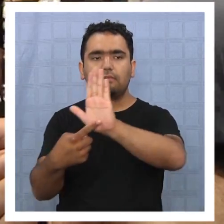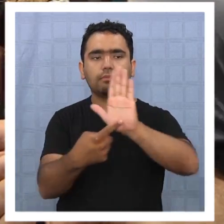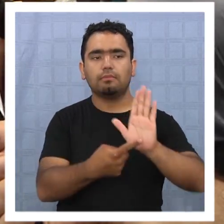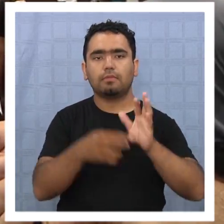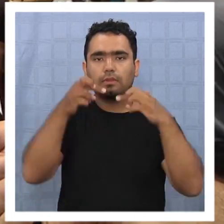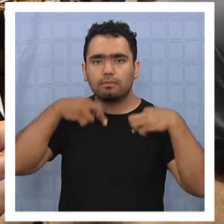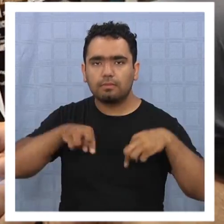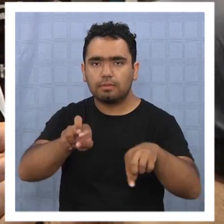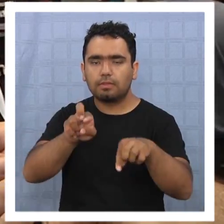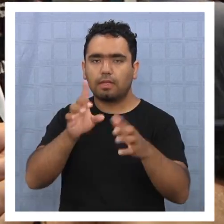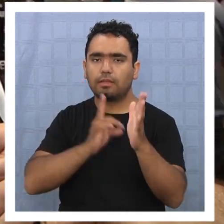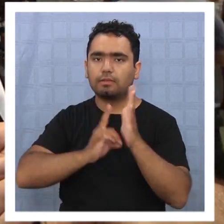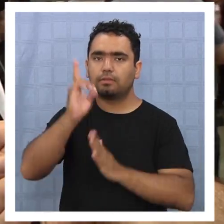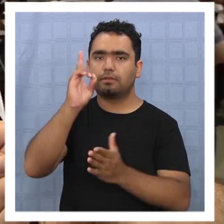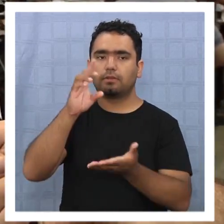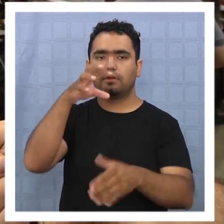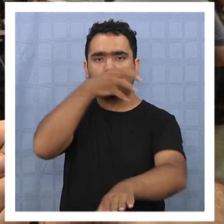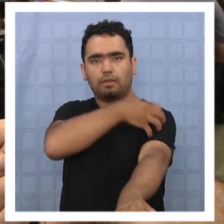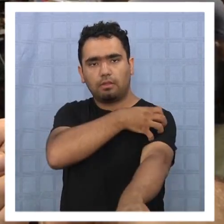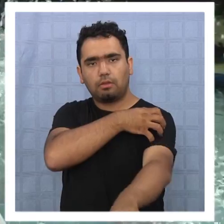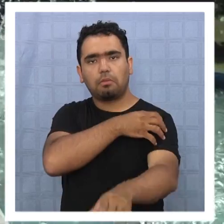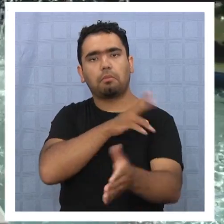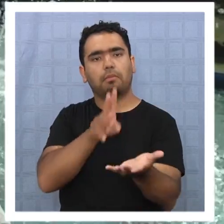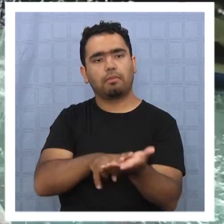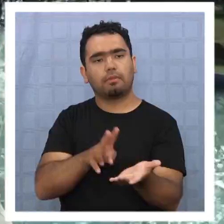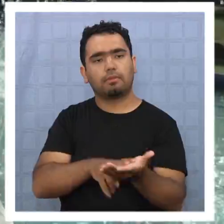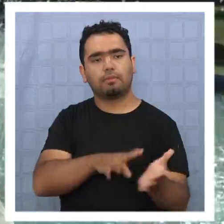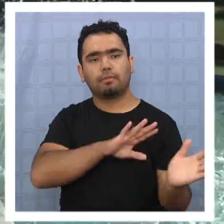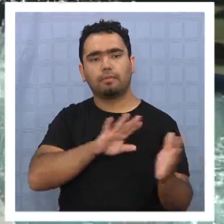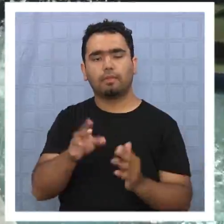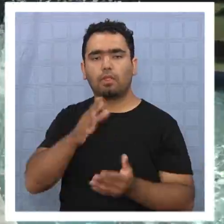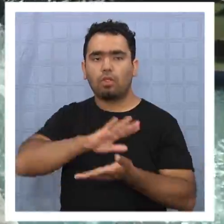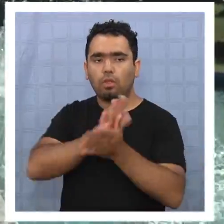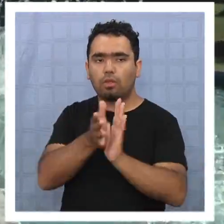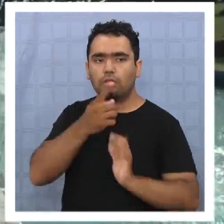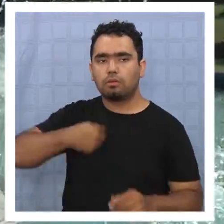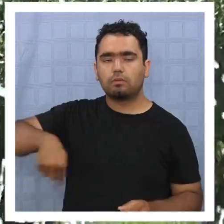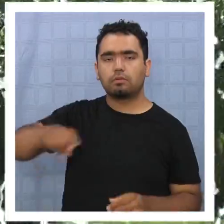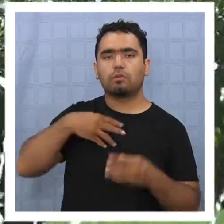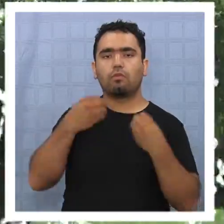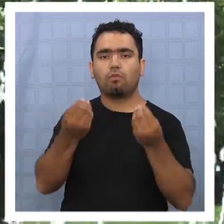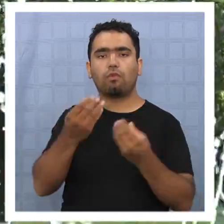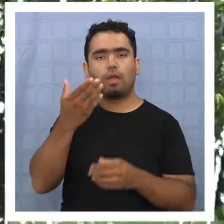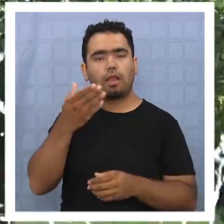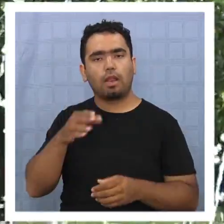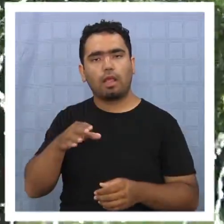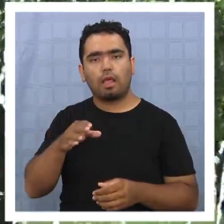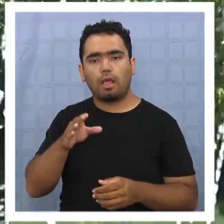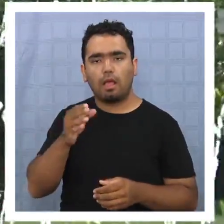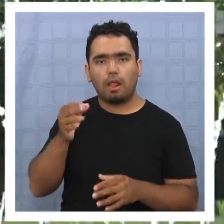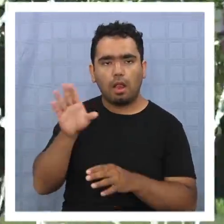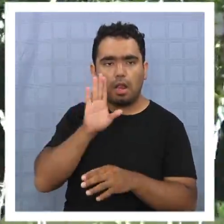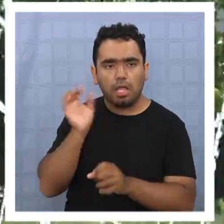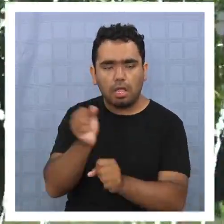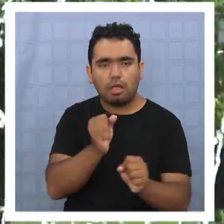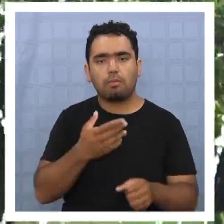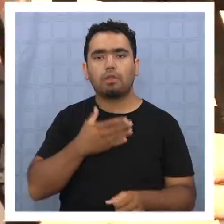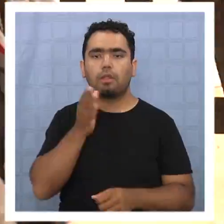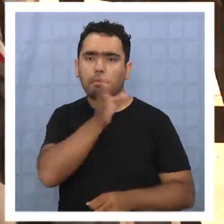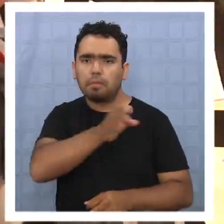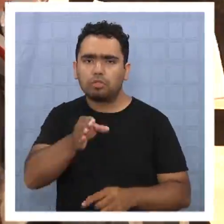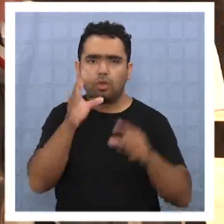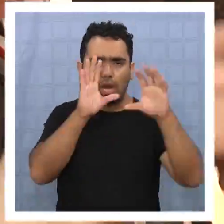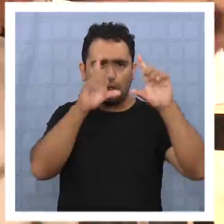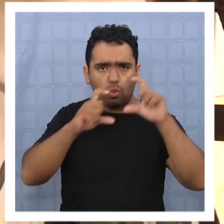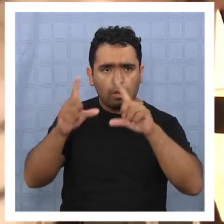real y una oportunidad real de desarrollo para la región. Todos aportamos a la buena imagen de la ciudad, por lo que ser amables con los turistas